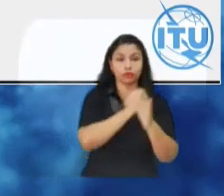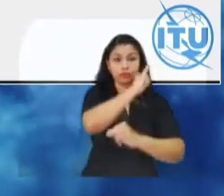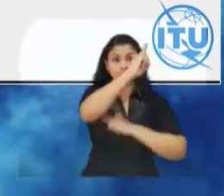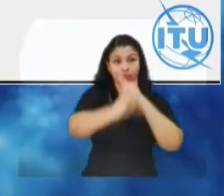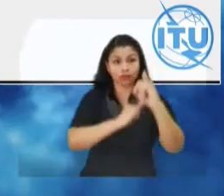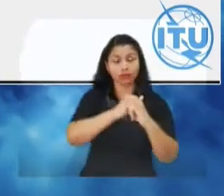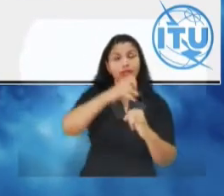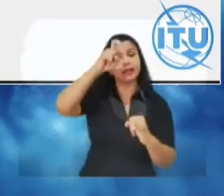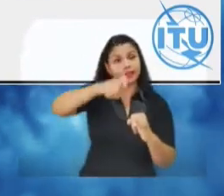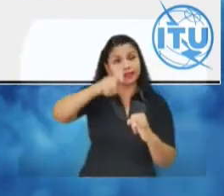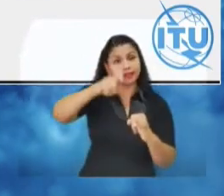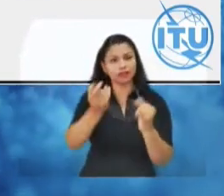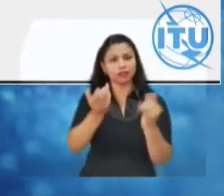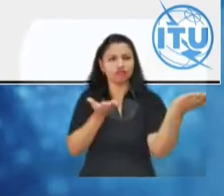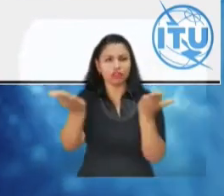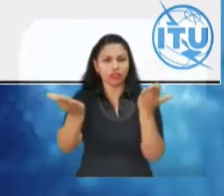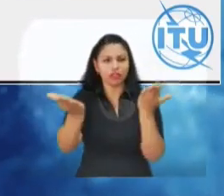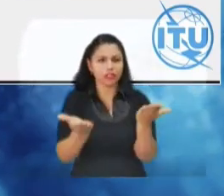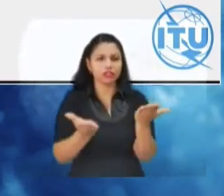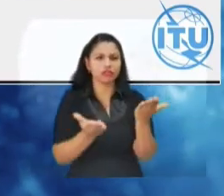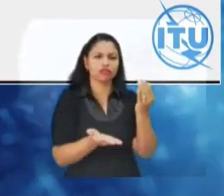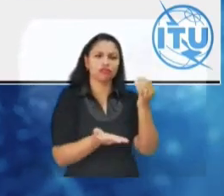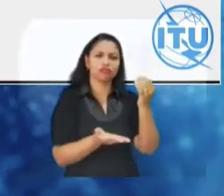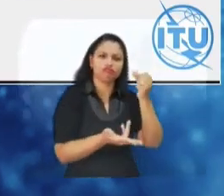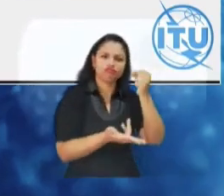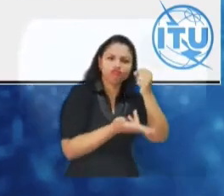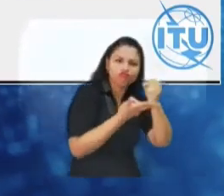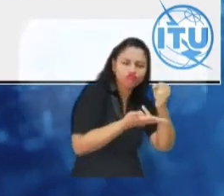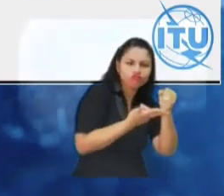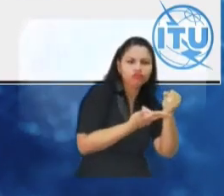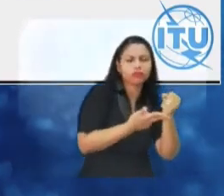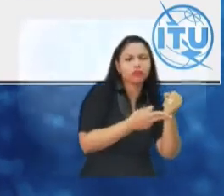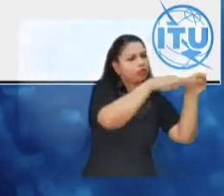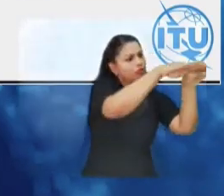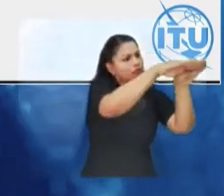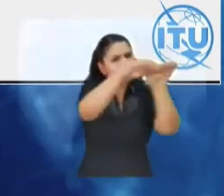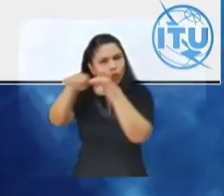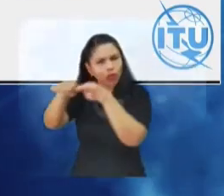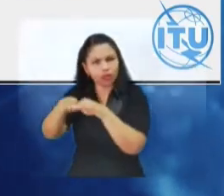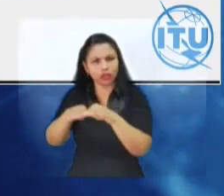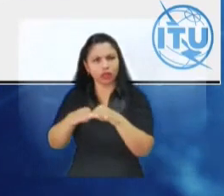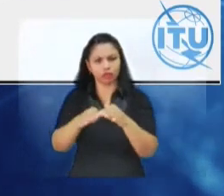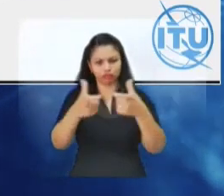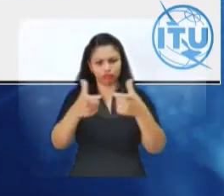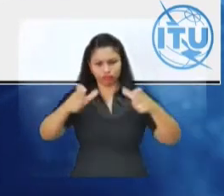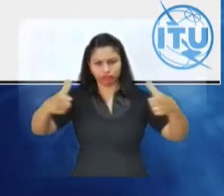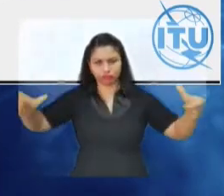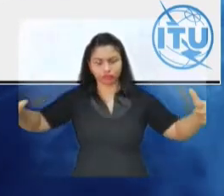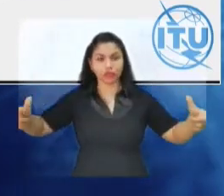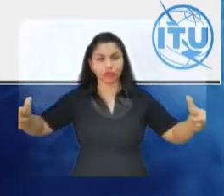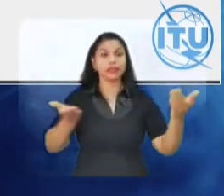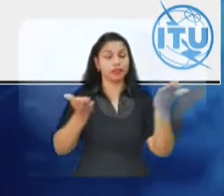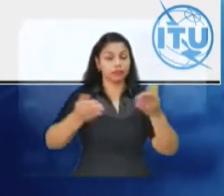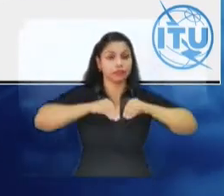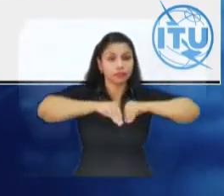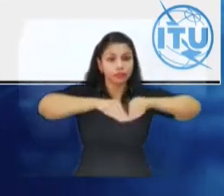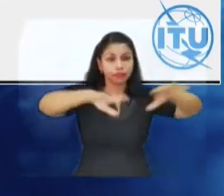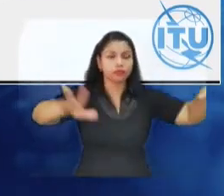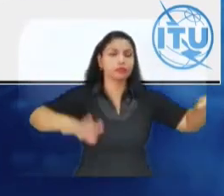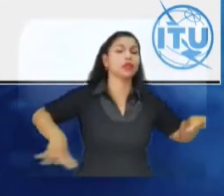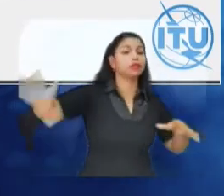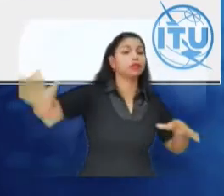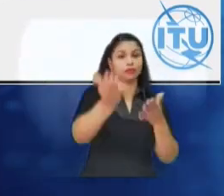garantizar el uso racional, equitativo, eficiente y económico del espectro de radiofrecuencias, por parte de todos los servicios de